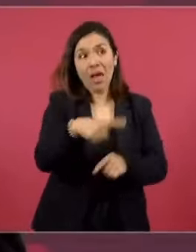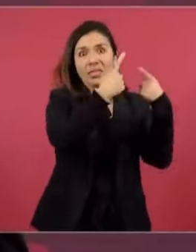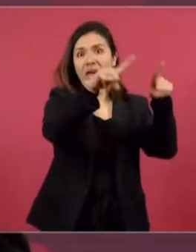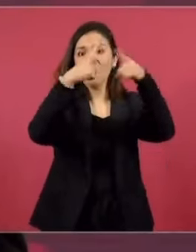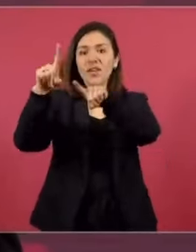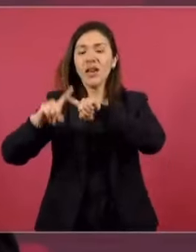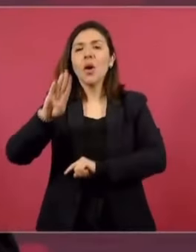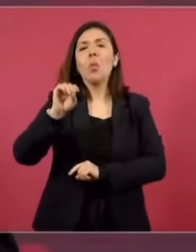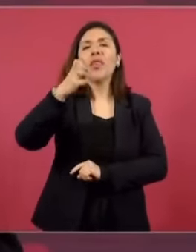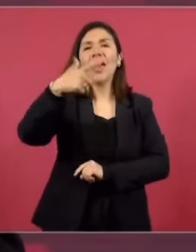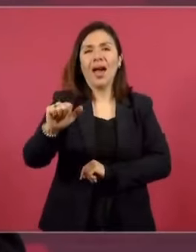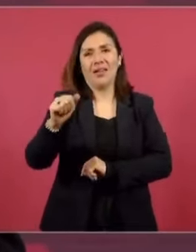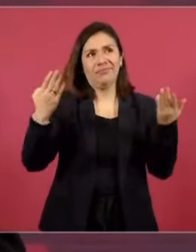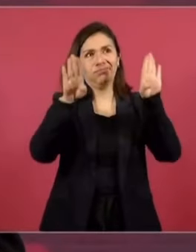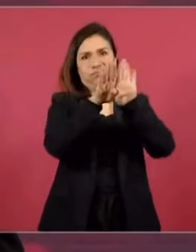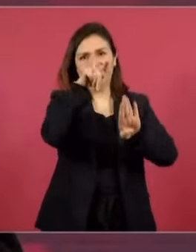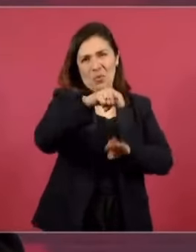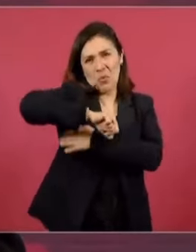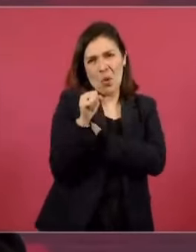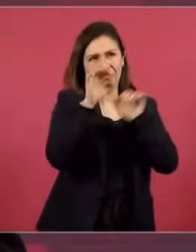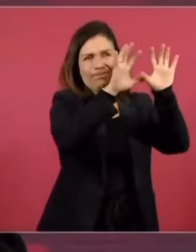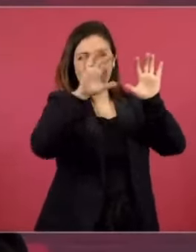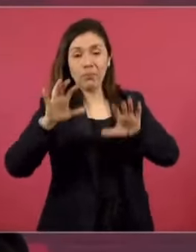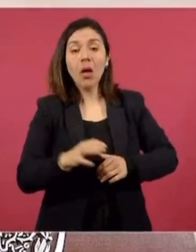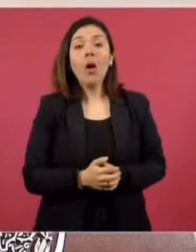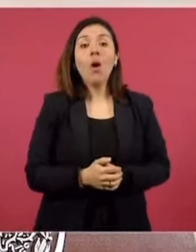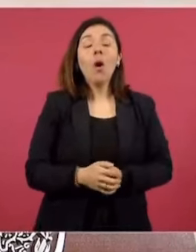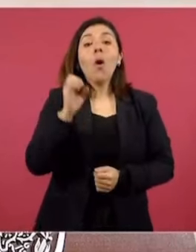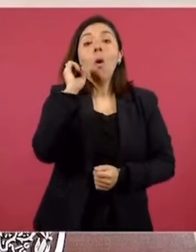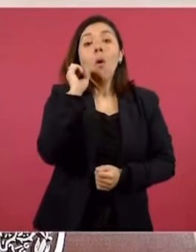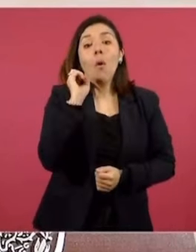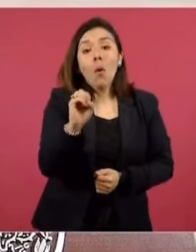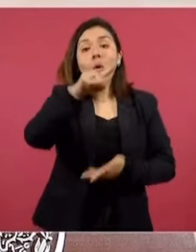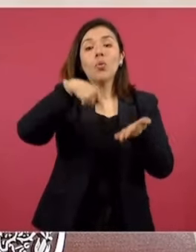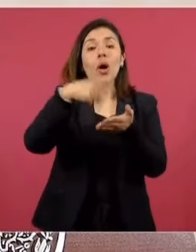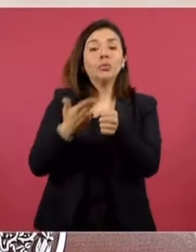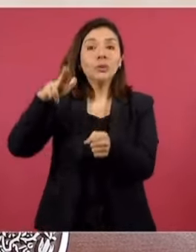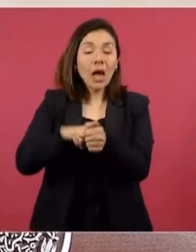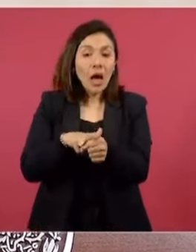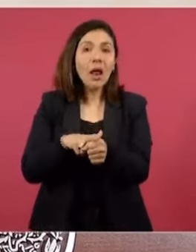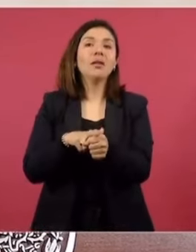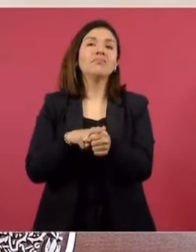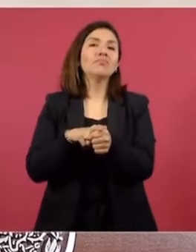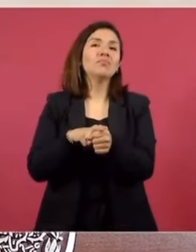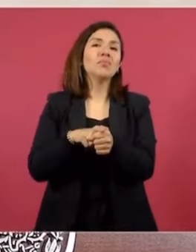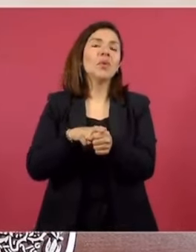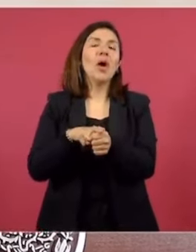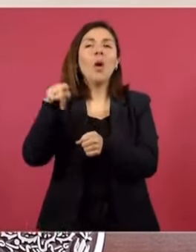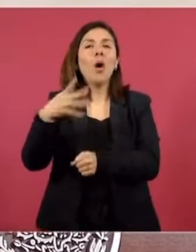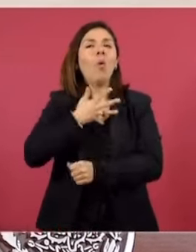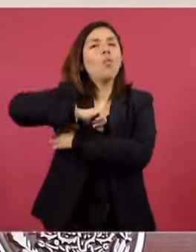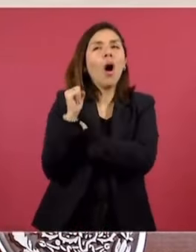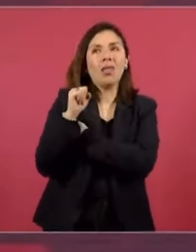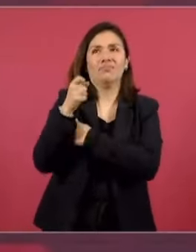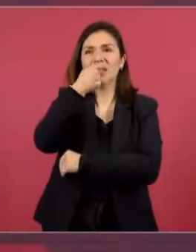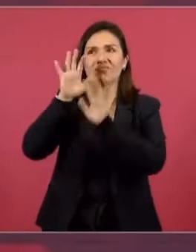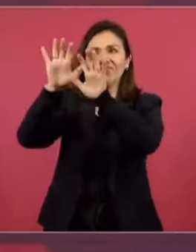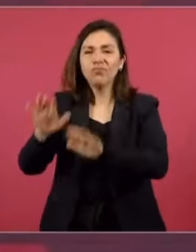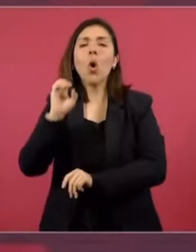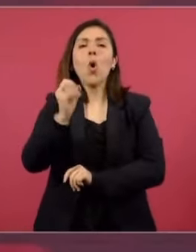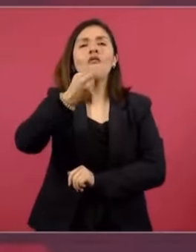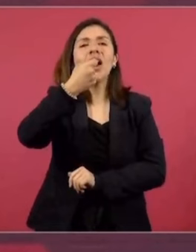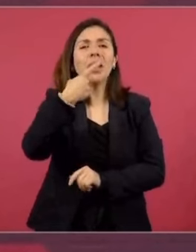distintas bodegas o en hospitales, en almacenes de hospitales, en las farmacias